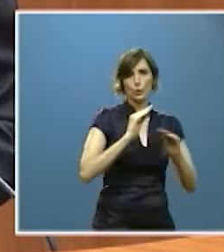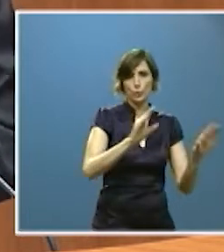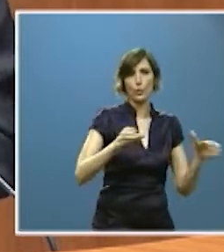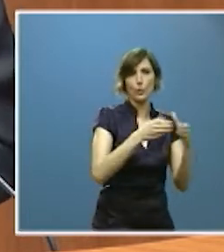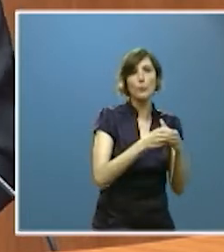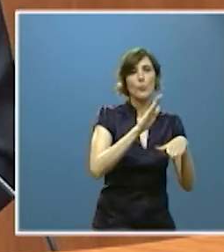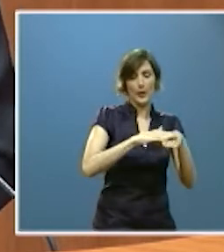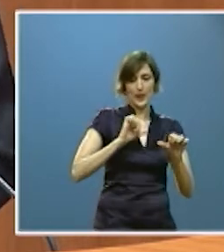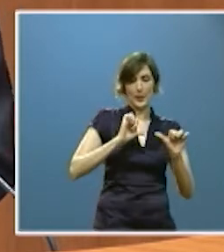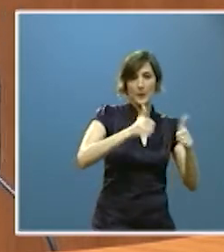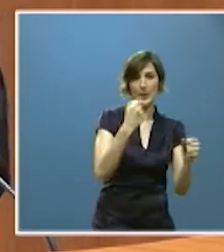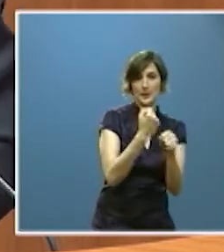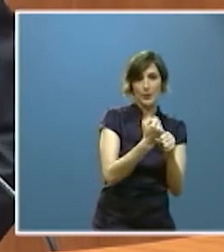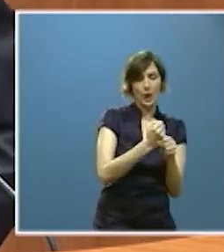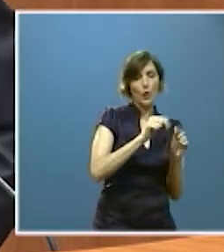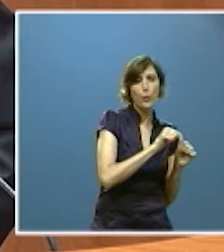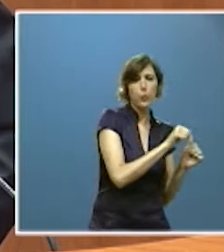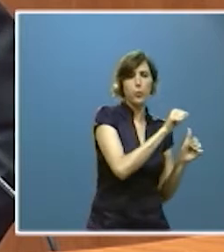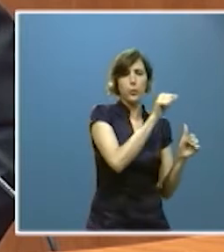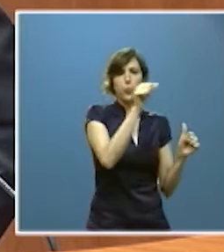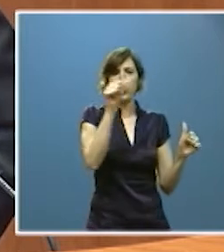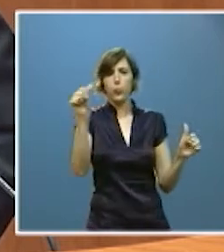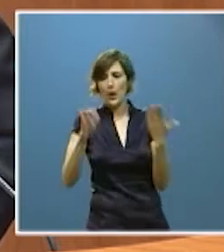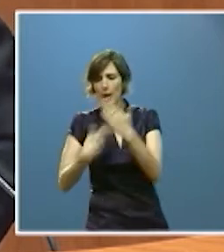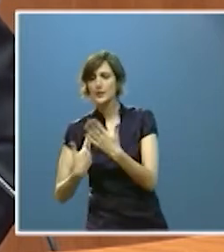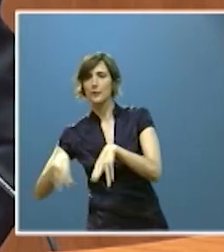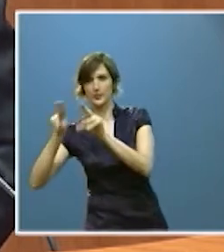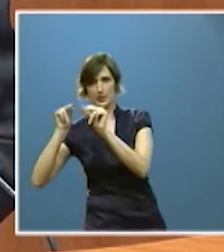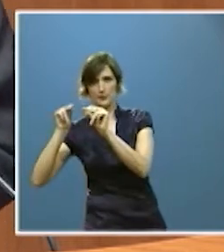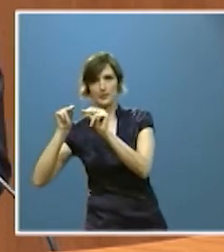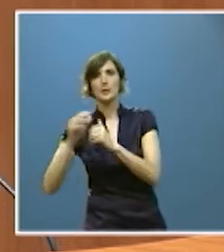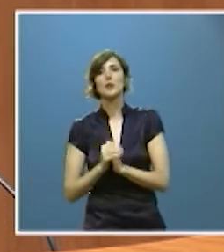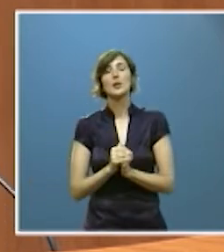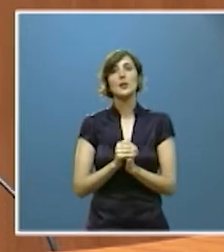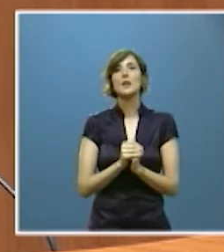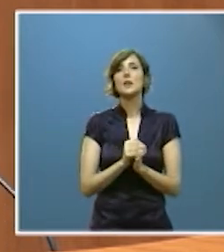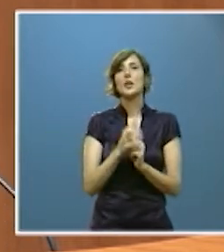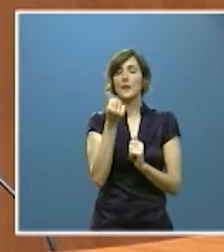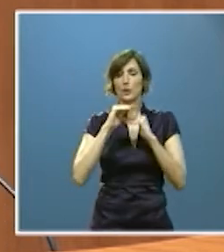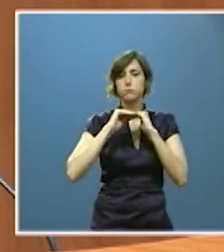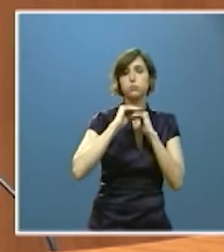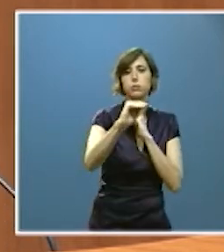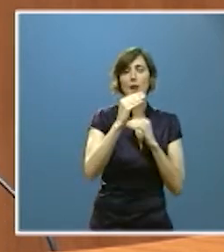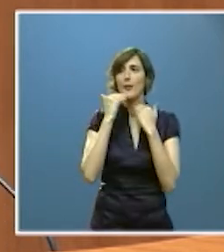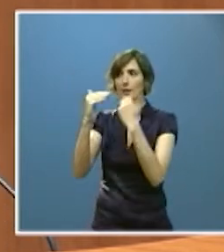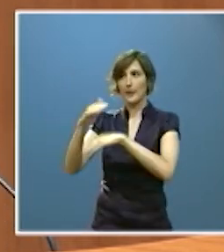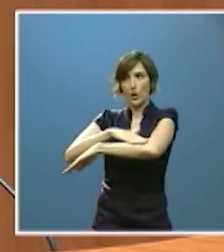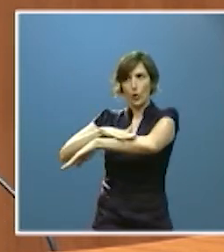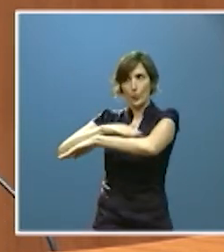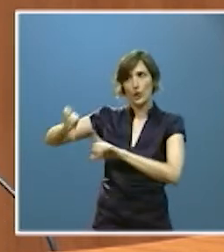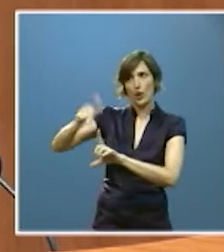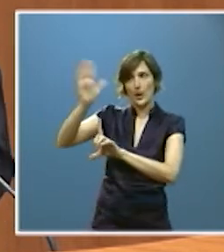su actividad en el transcurso de esta y a su finalización. La tarifa plana puesta en marcha por el Gobierno de la Nación